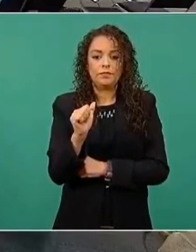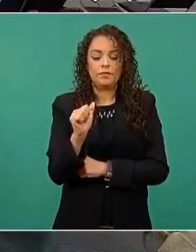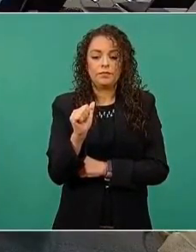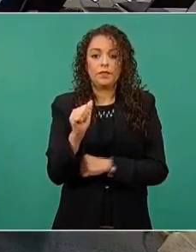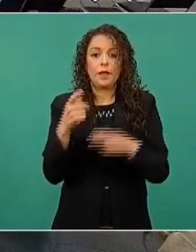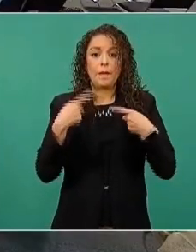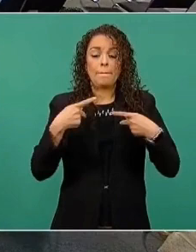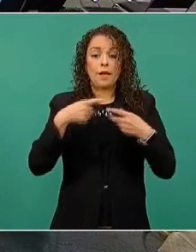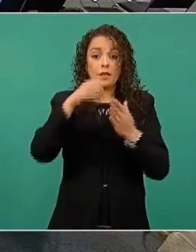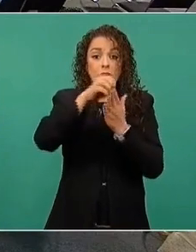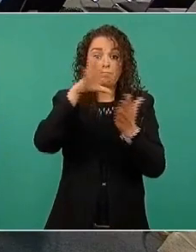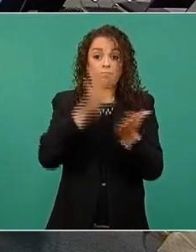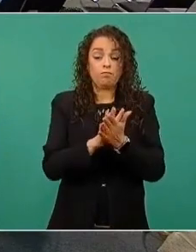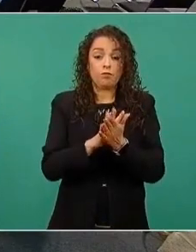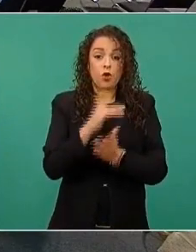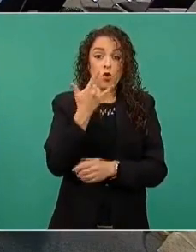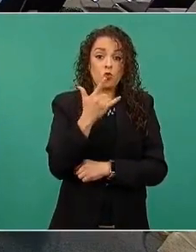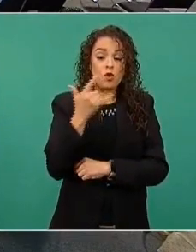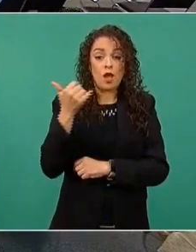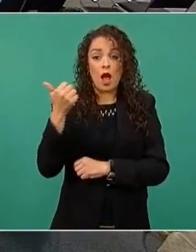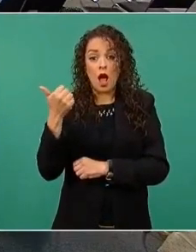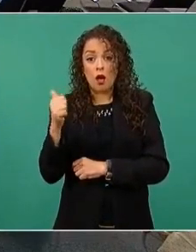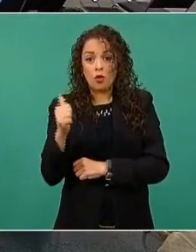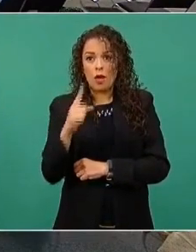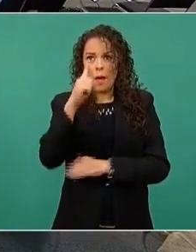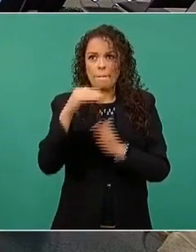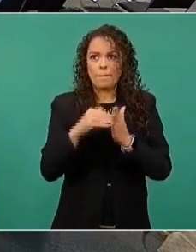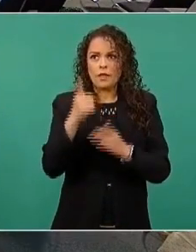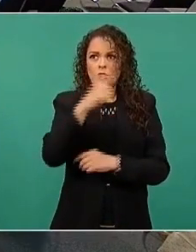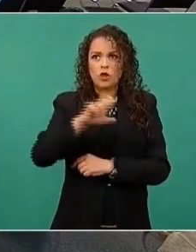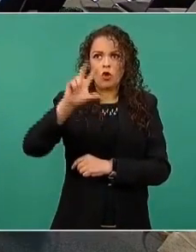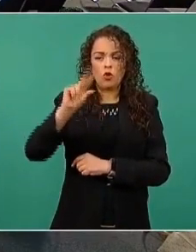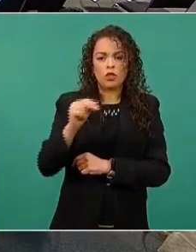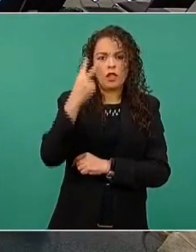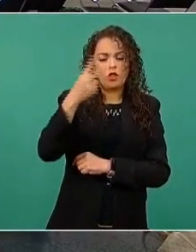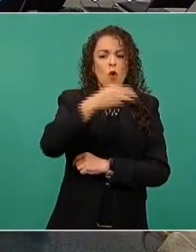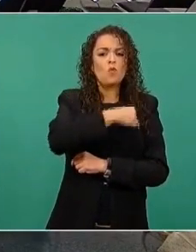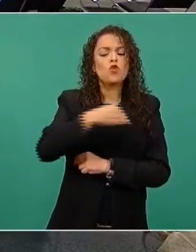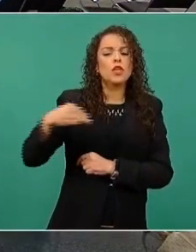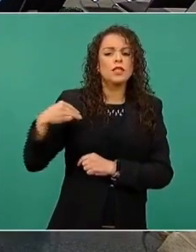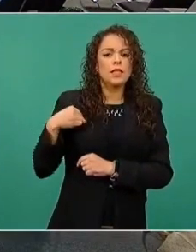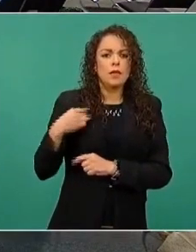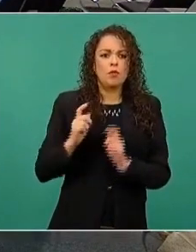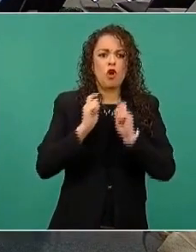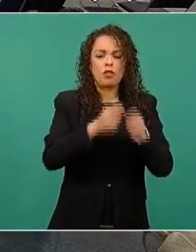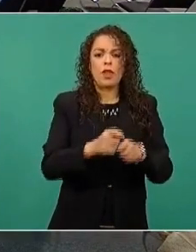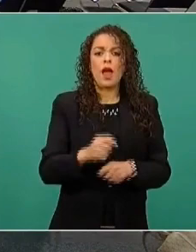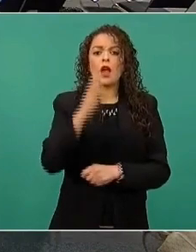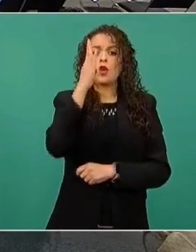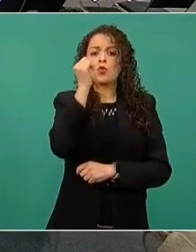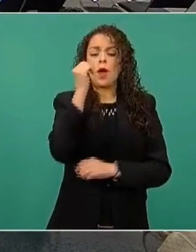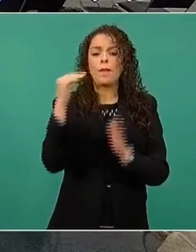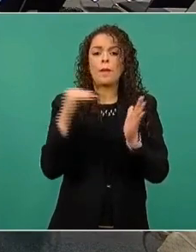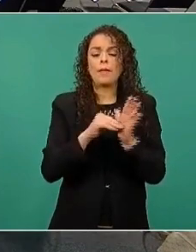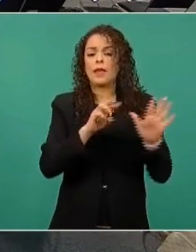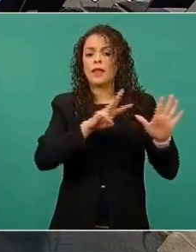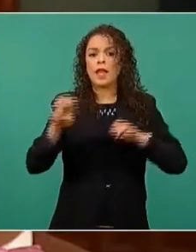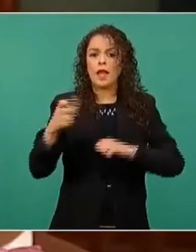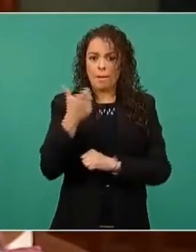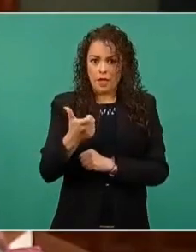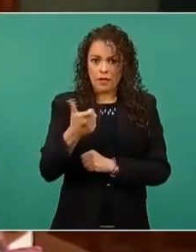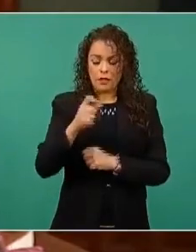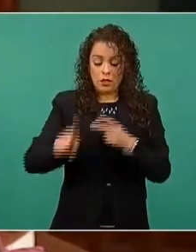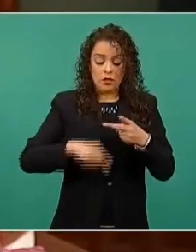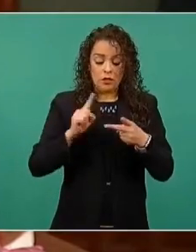registró en julio y agosto, que son mil 182 municipios que van a recibir nueve mil 300 pesos, la segunda